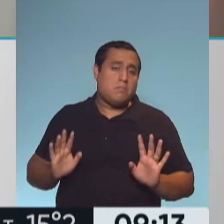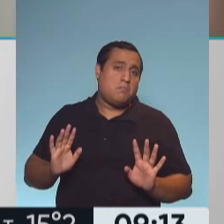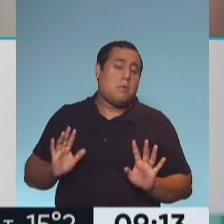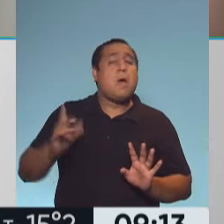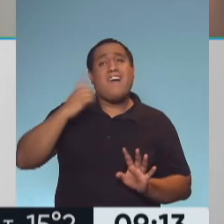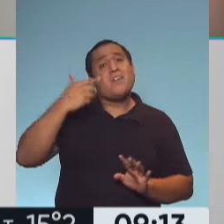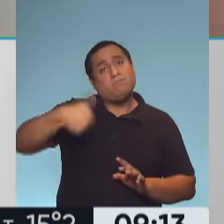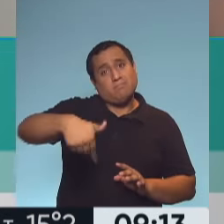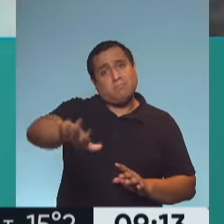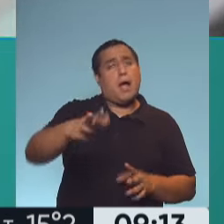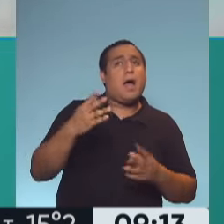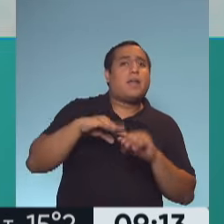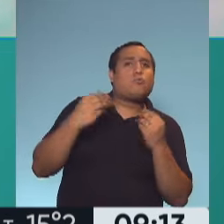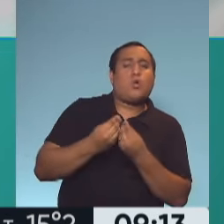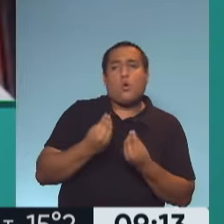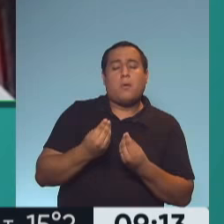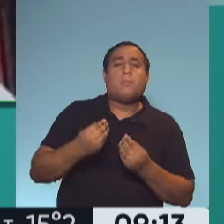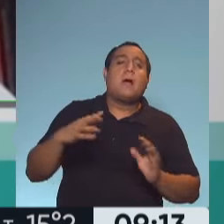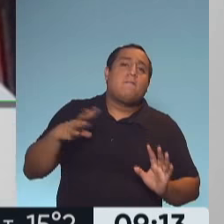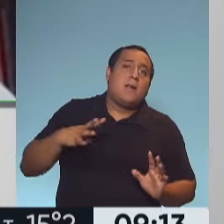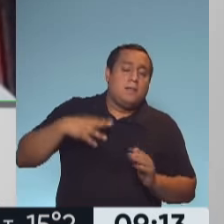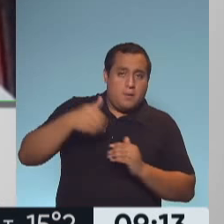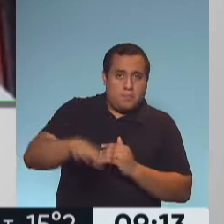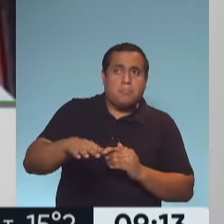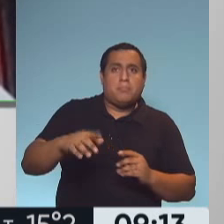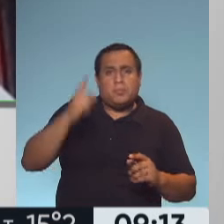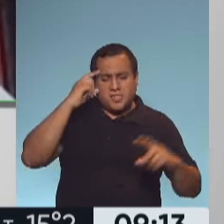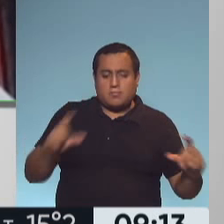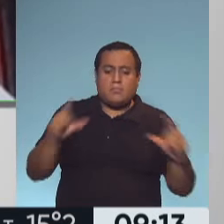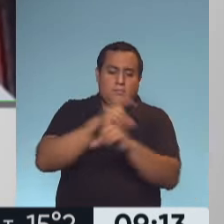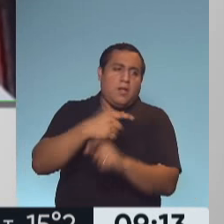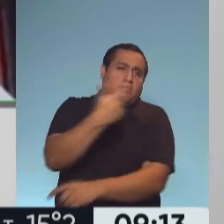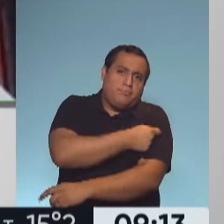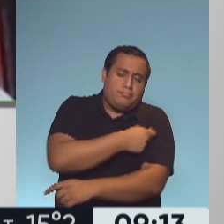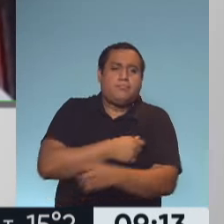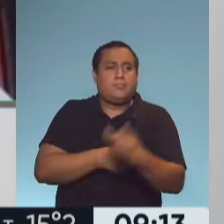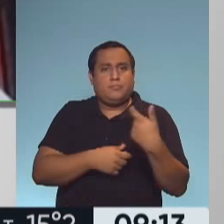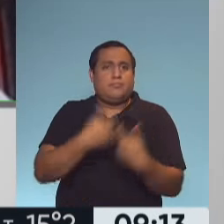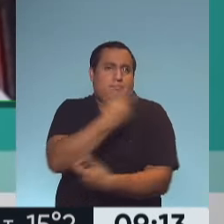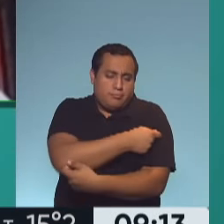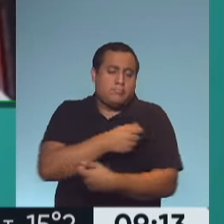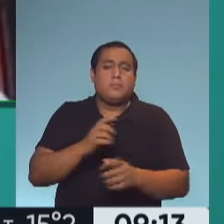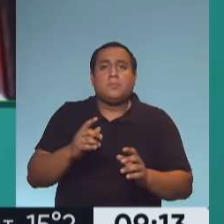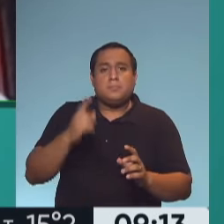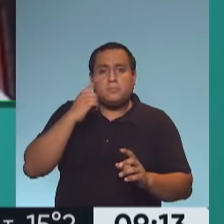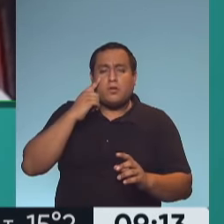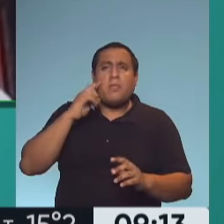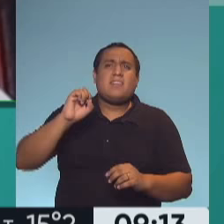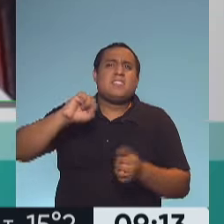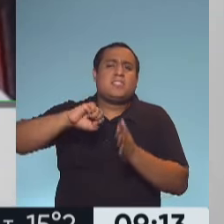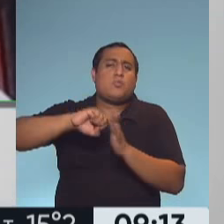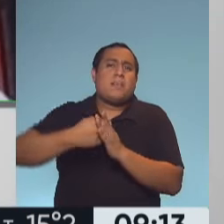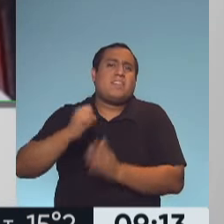adelante, pero todavía no hay recomendación de combinarlas, ni hay recomendación de suspender la segunda dosis. En